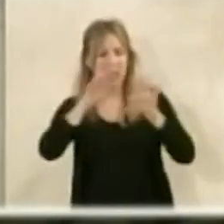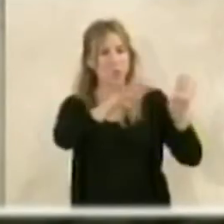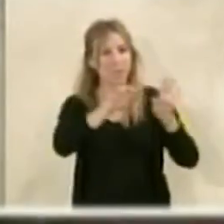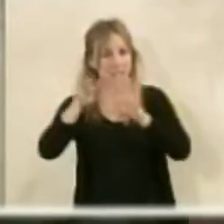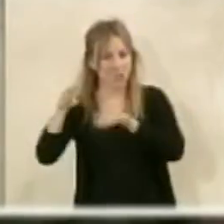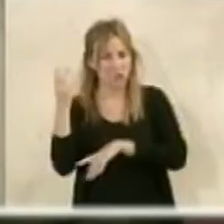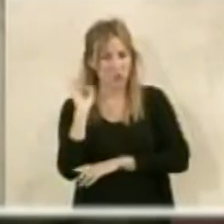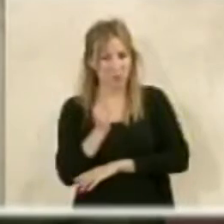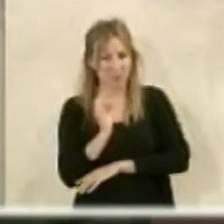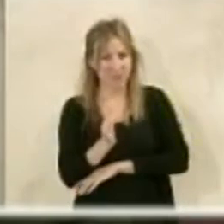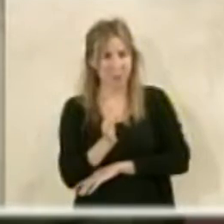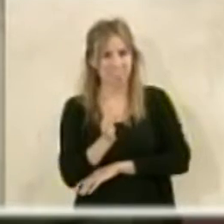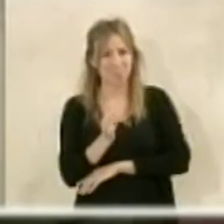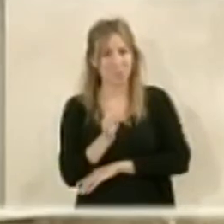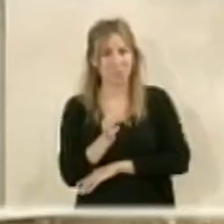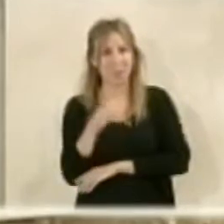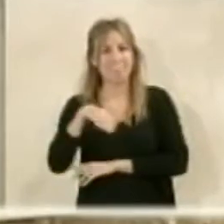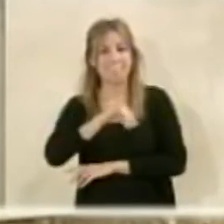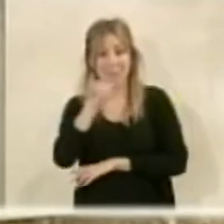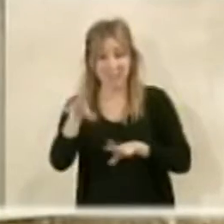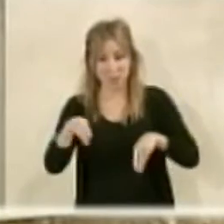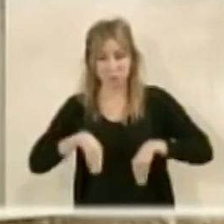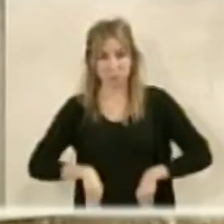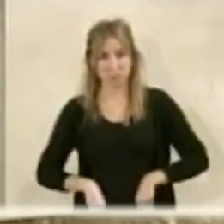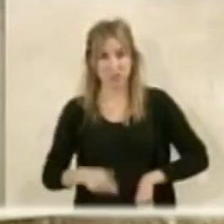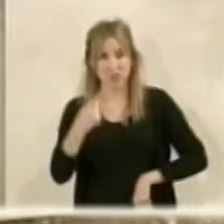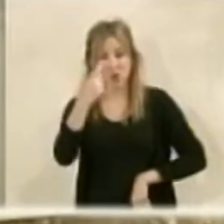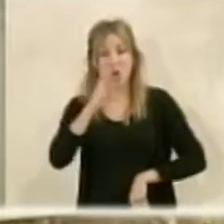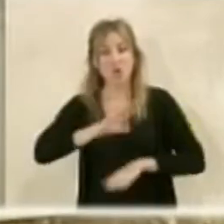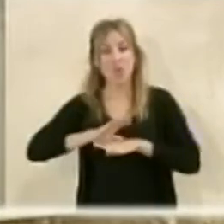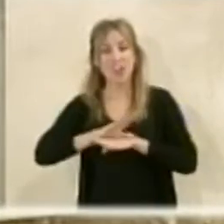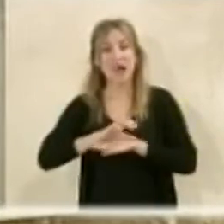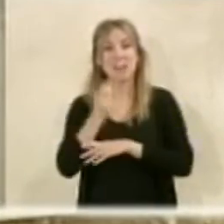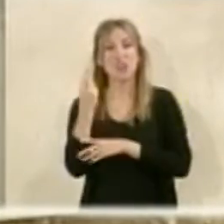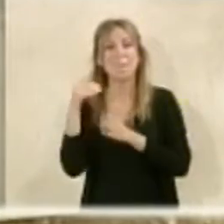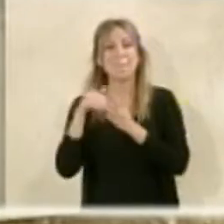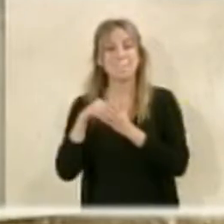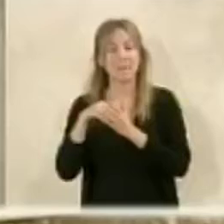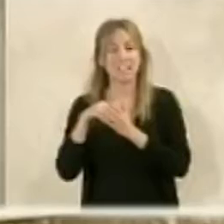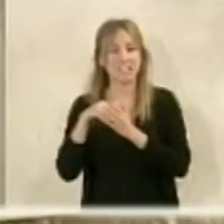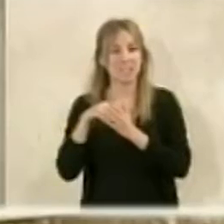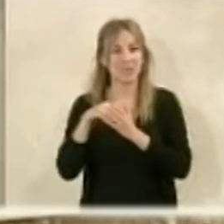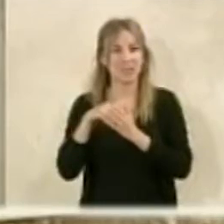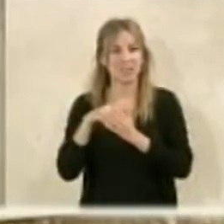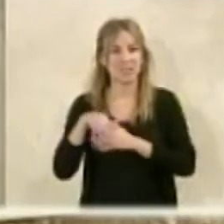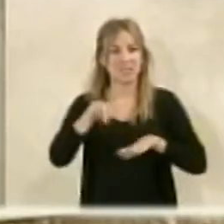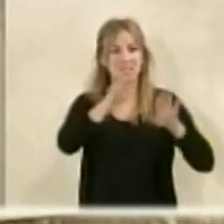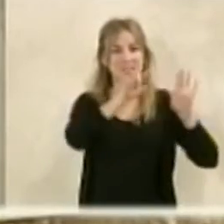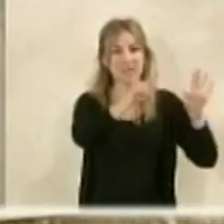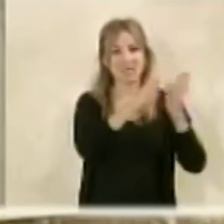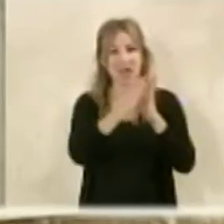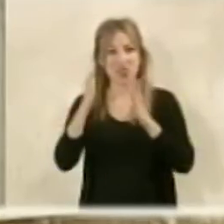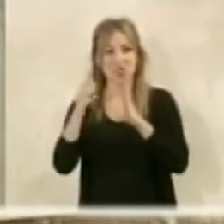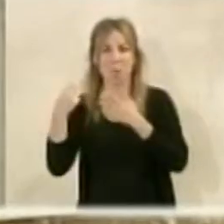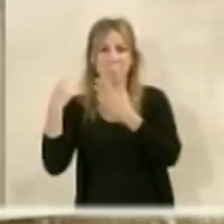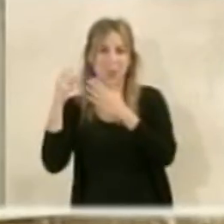Popular y yo fui concejal del 2003 al 2007 ni estuve ni supe nada pero